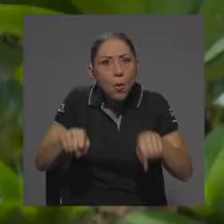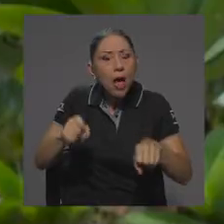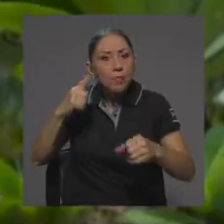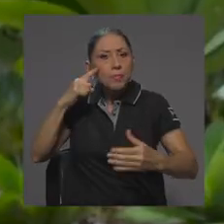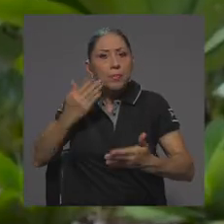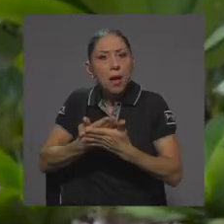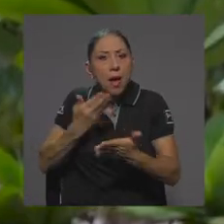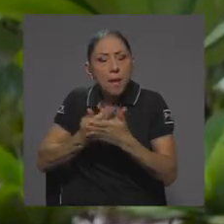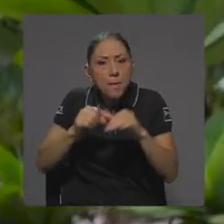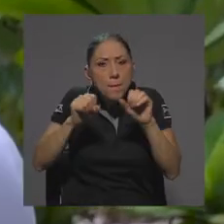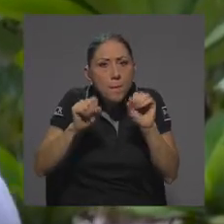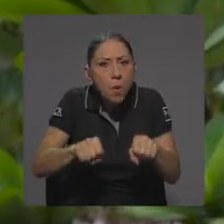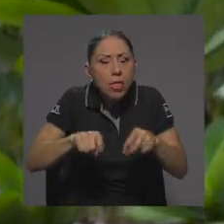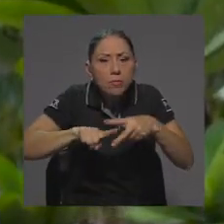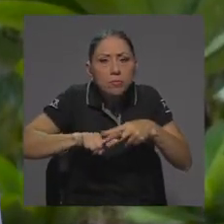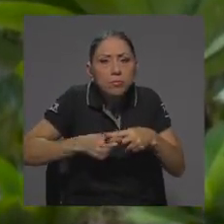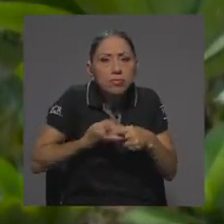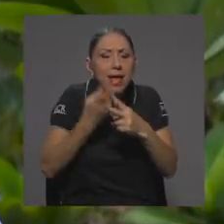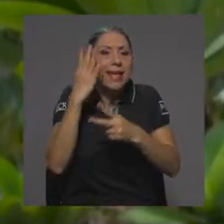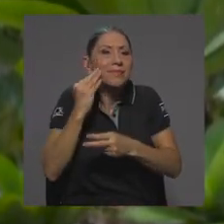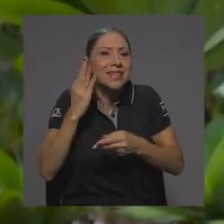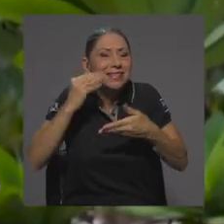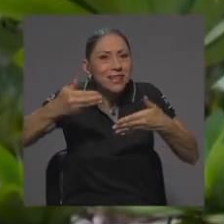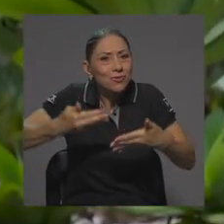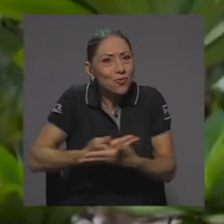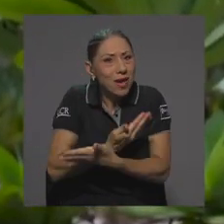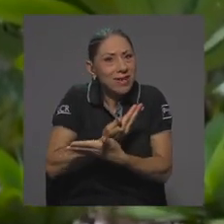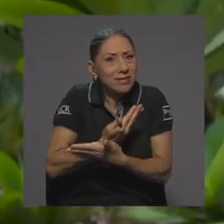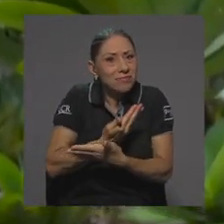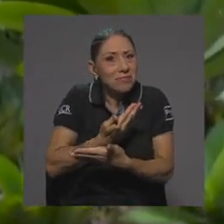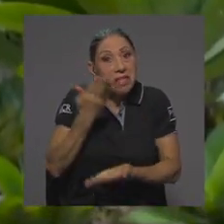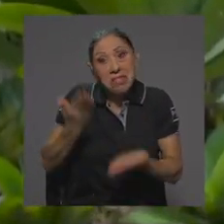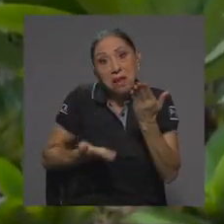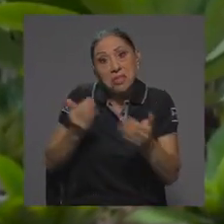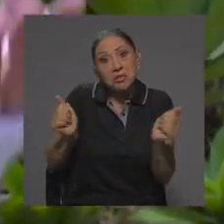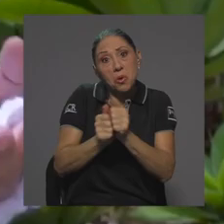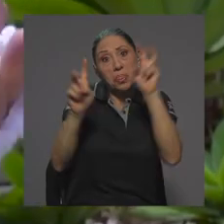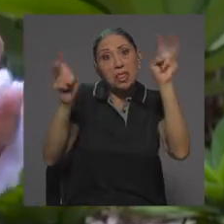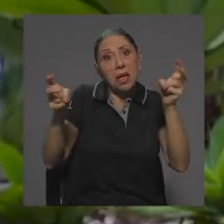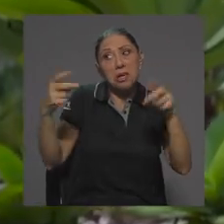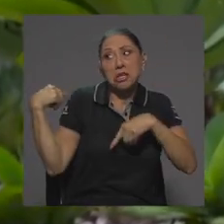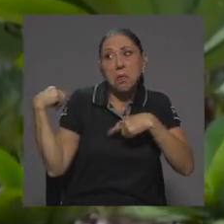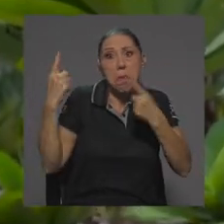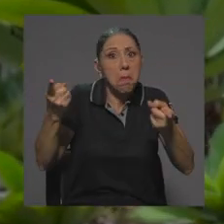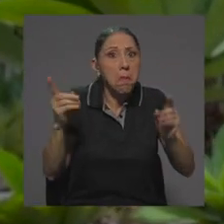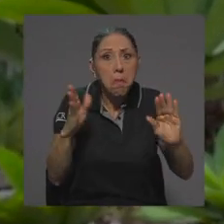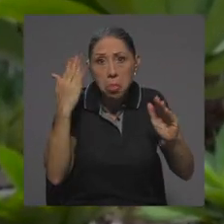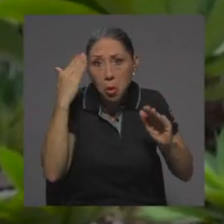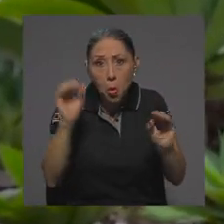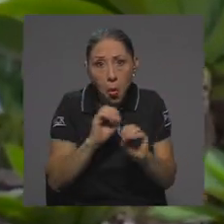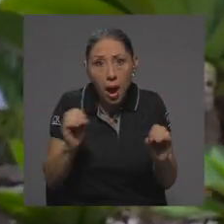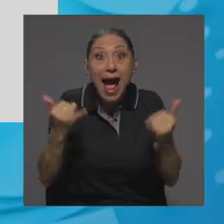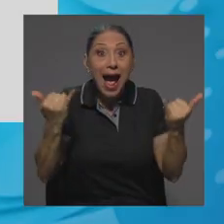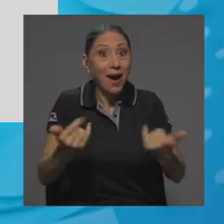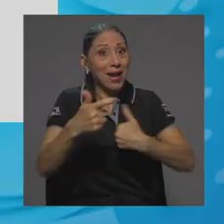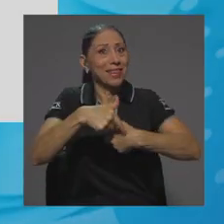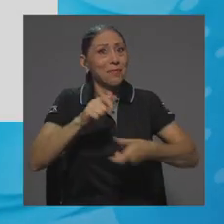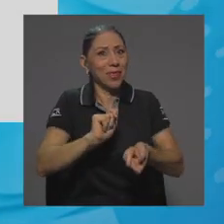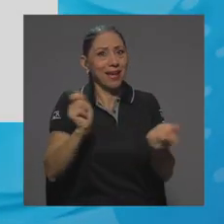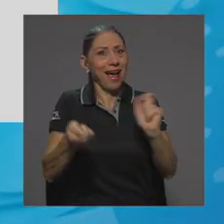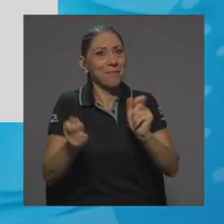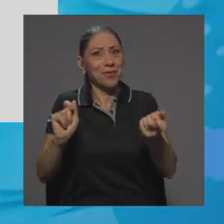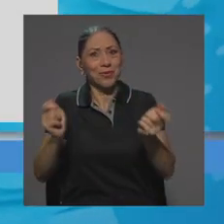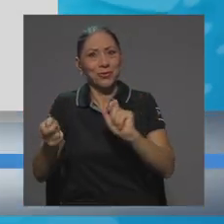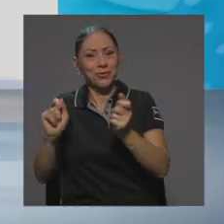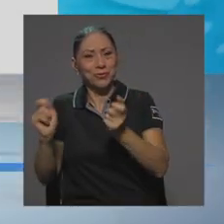nuevas experiencias en campos que tal vez no son conocidos. Estamos en un tiempo de cambios, de